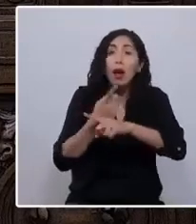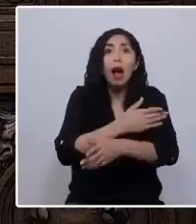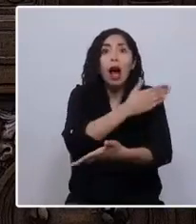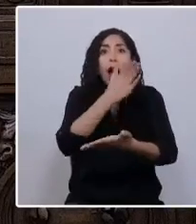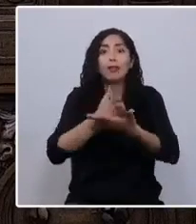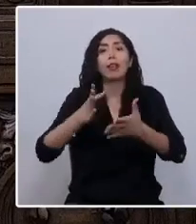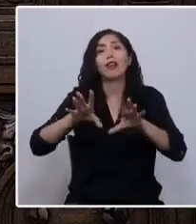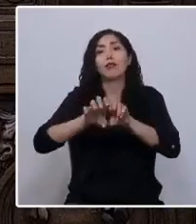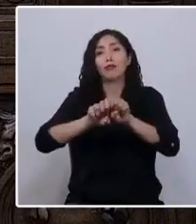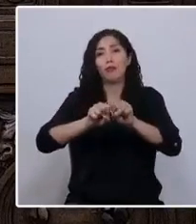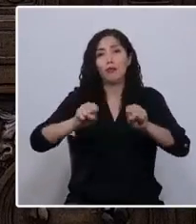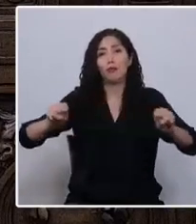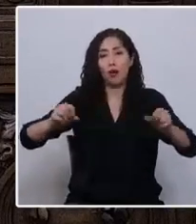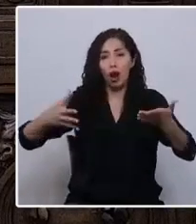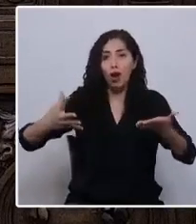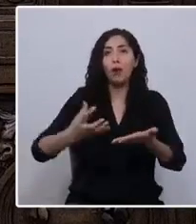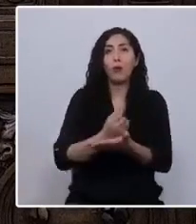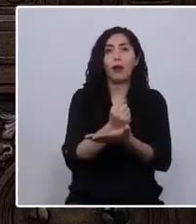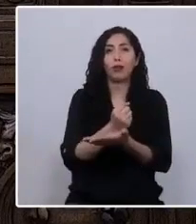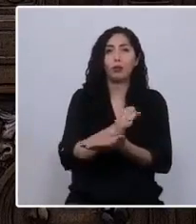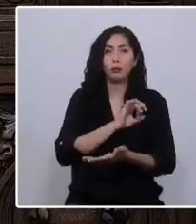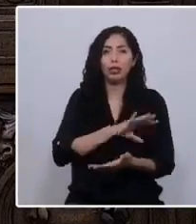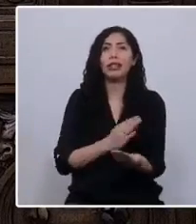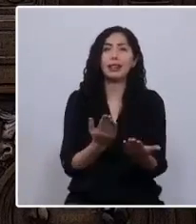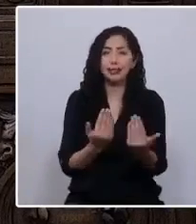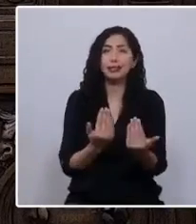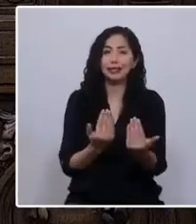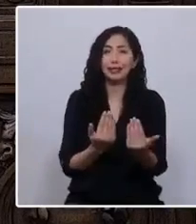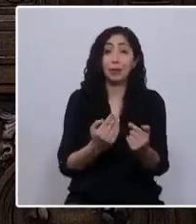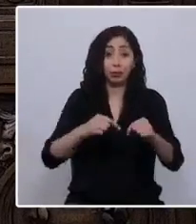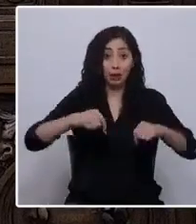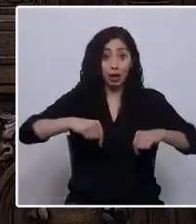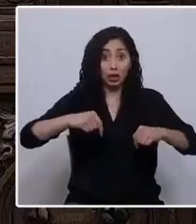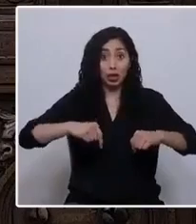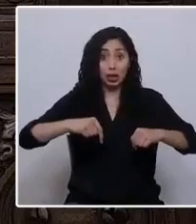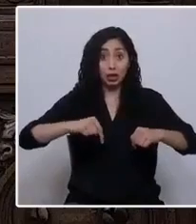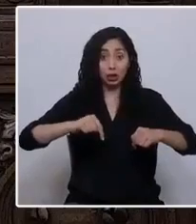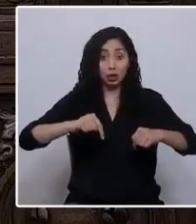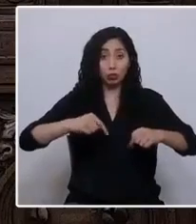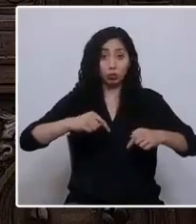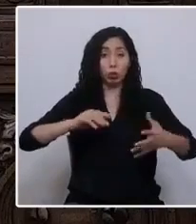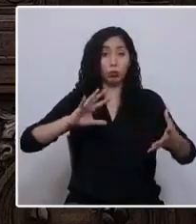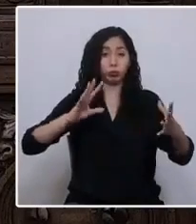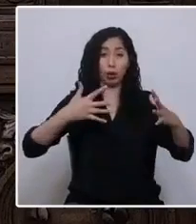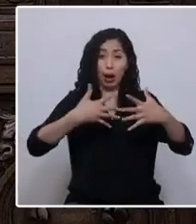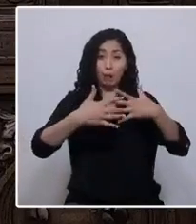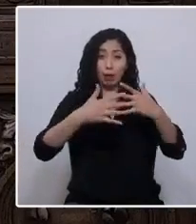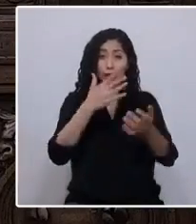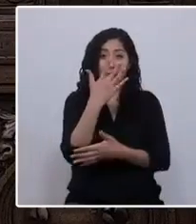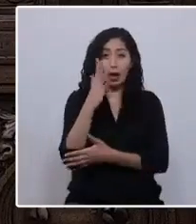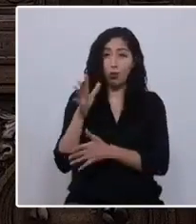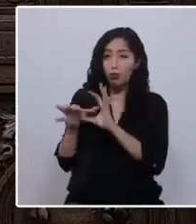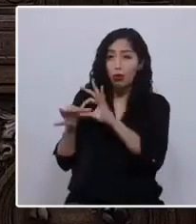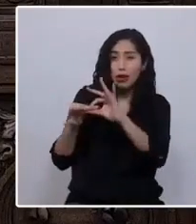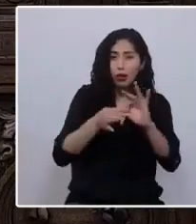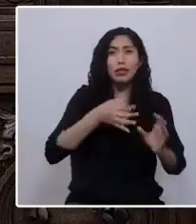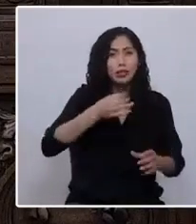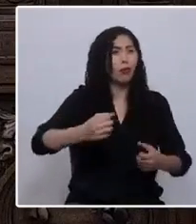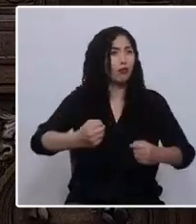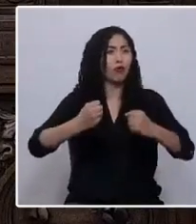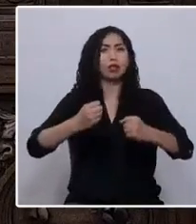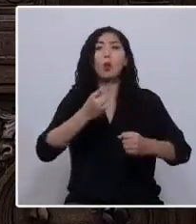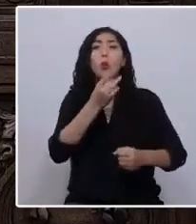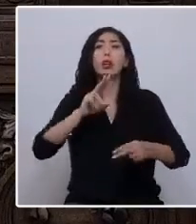Chile necesita para su nueva constitución. Y desde aquí, desde el mundo ambiental unido y como constituyentes, decimos fuerte y claro. Única